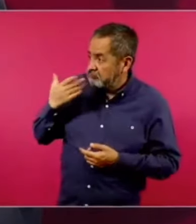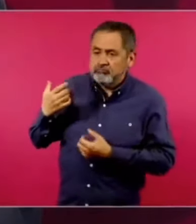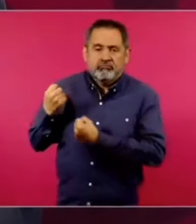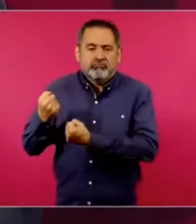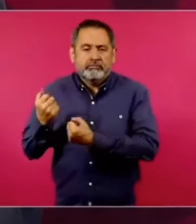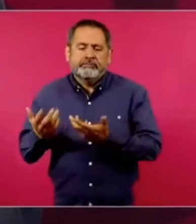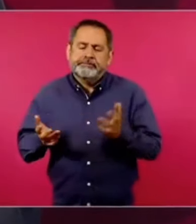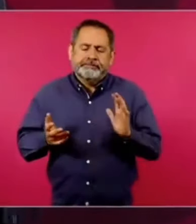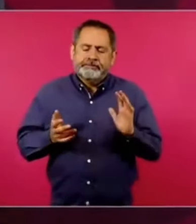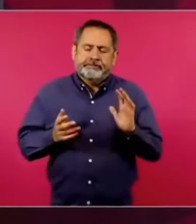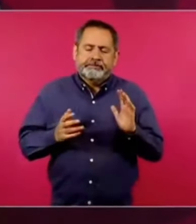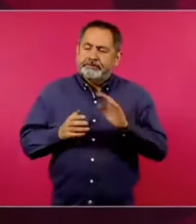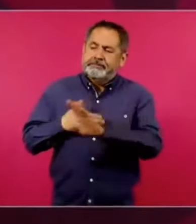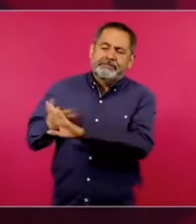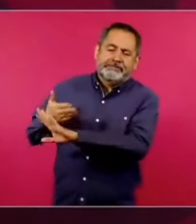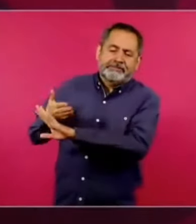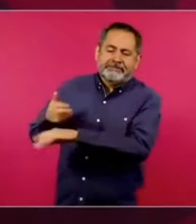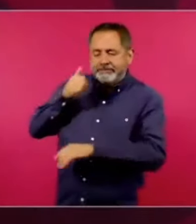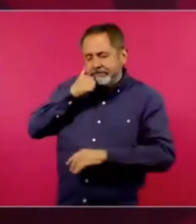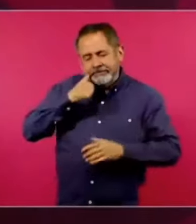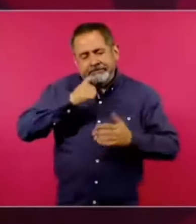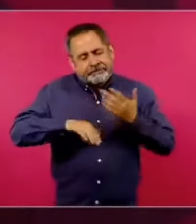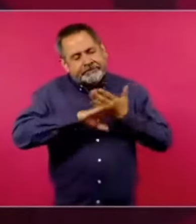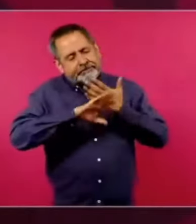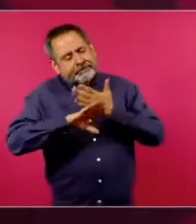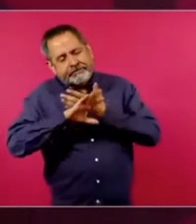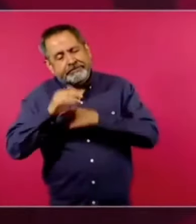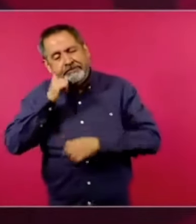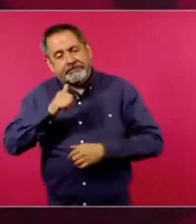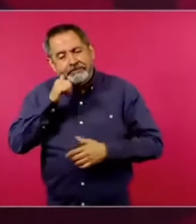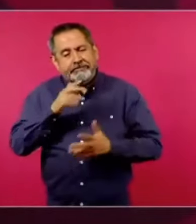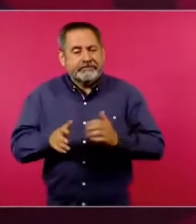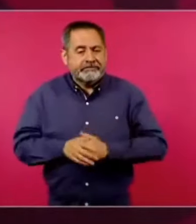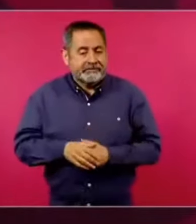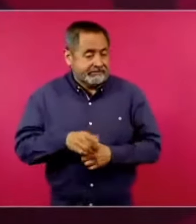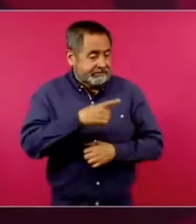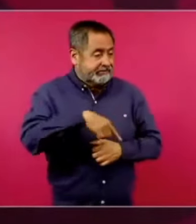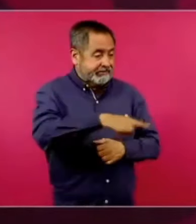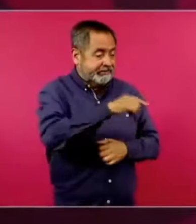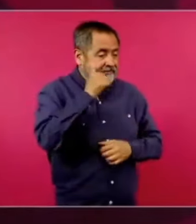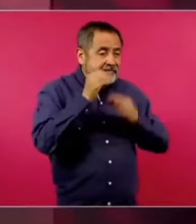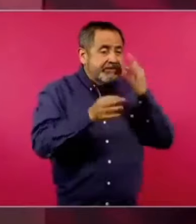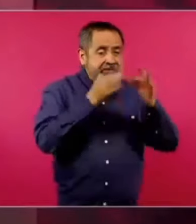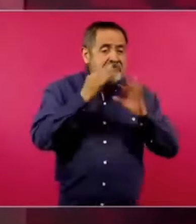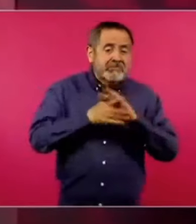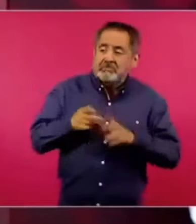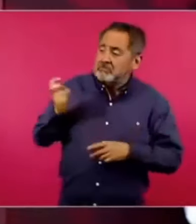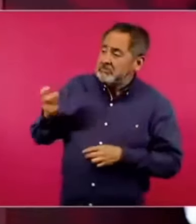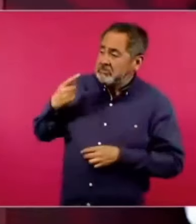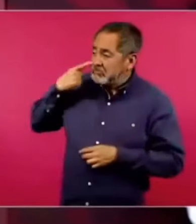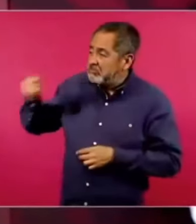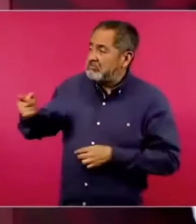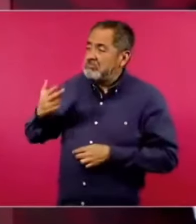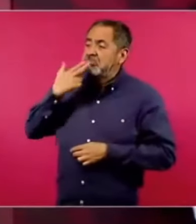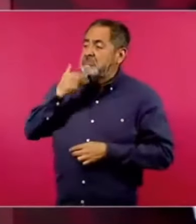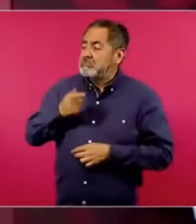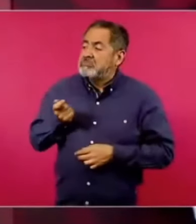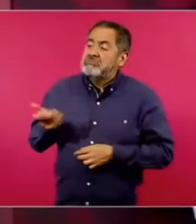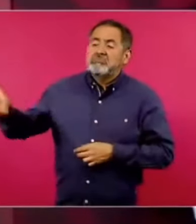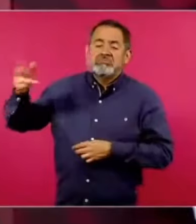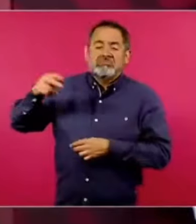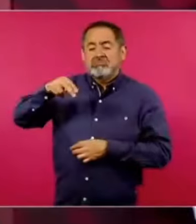Entonces, lo tienen que tachar de narcotraficante